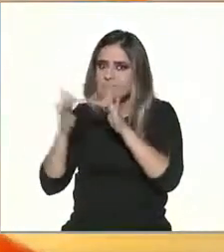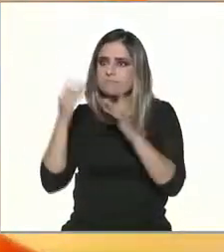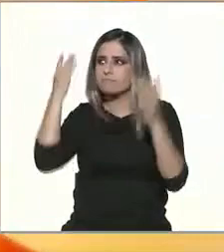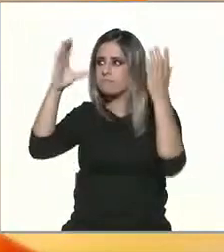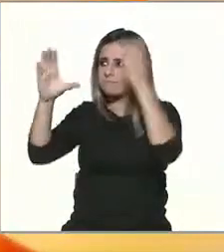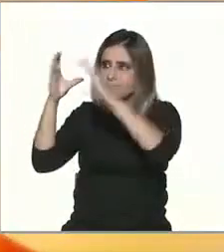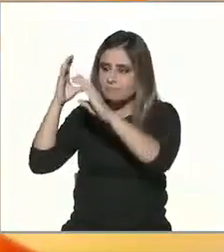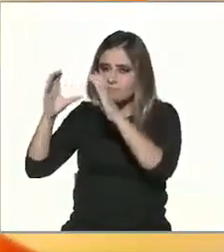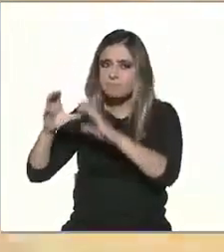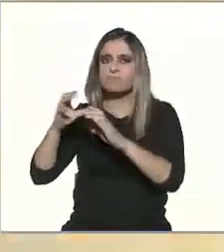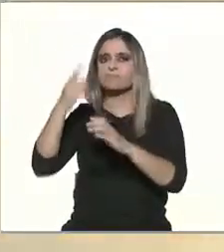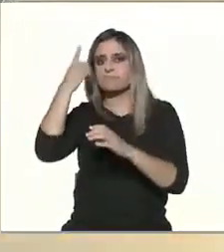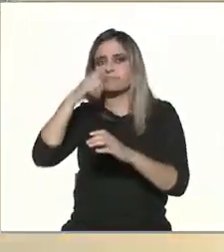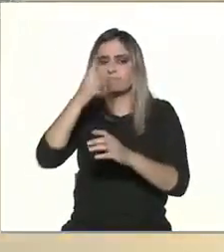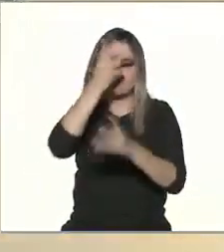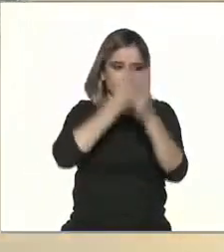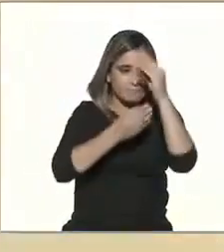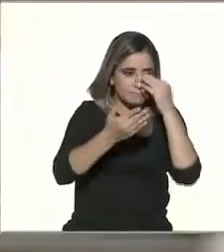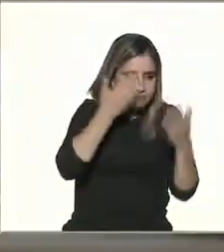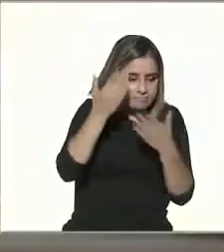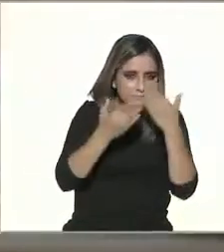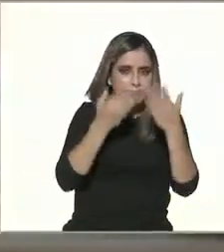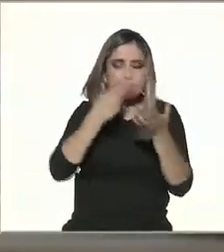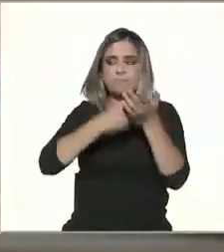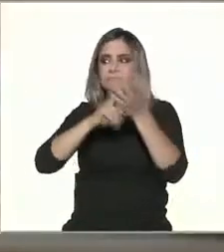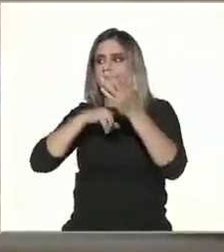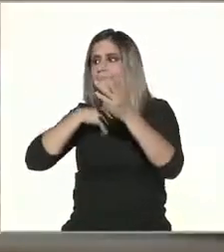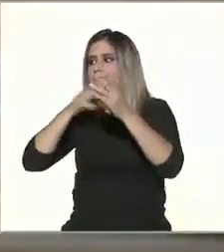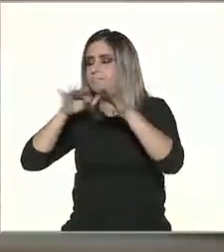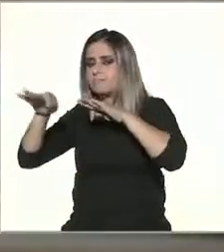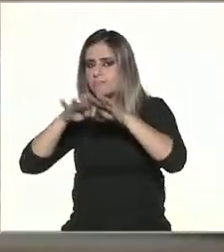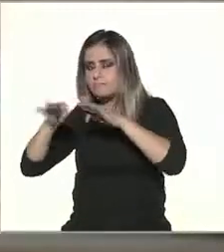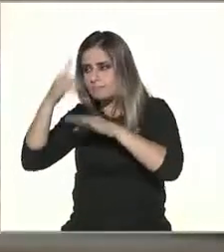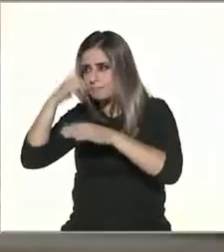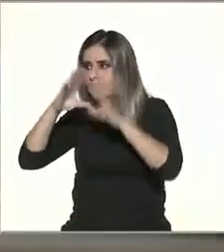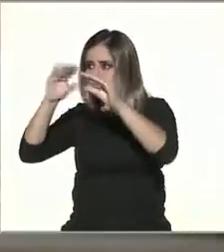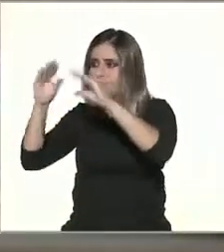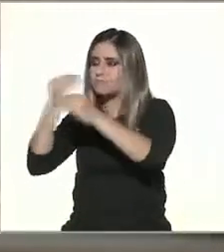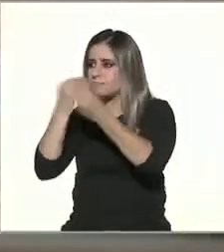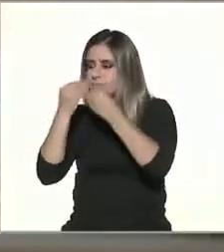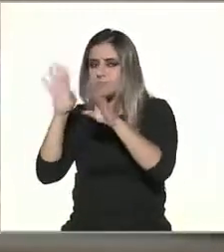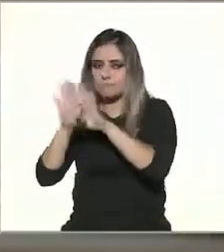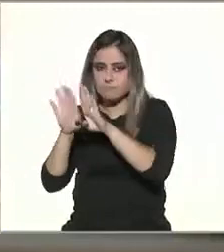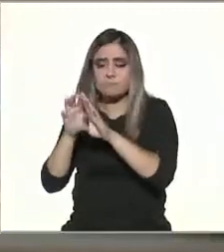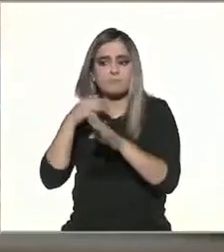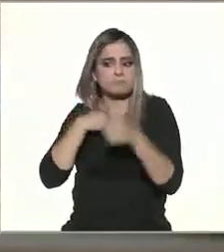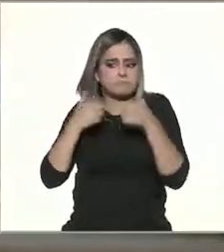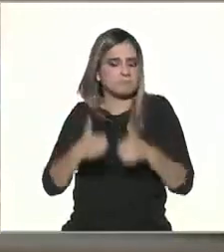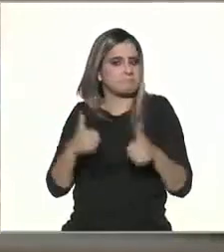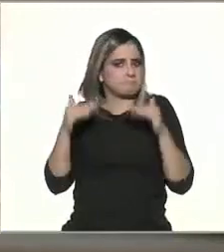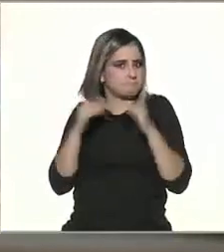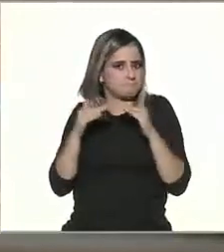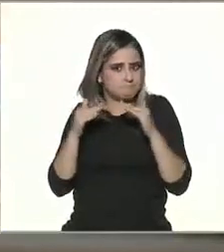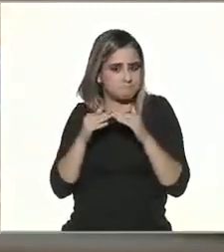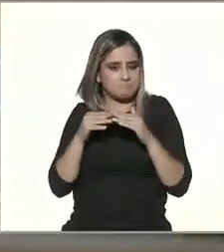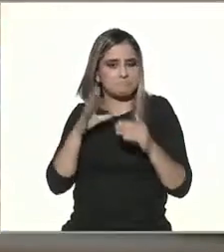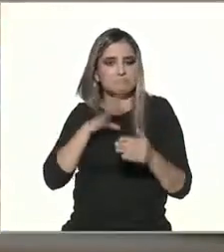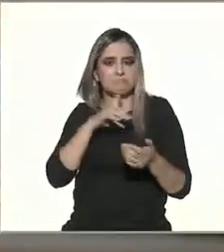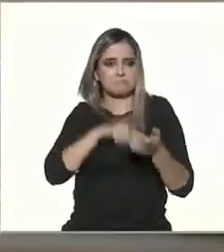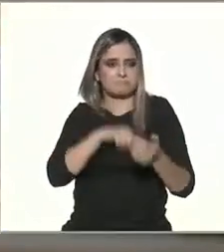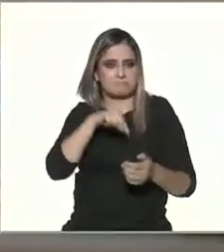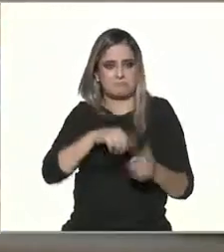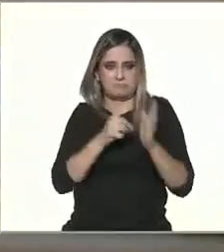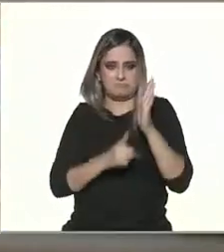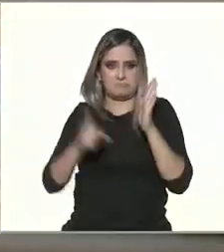servicios, para poder aprender. Me permite hacerlo desde la casa. Yo puedo trabajar en mi oficina, en el medio de mi